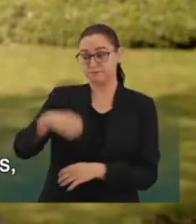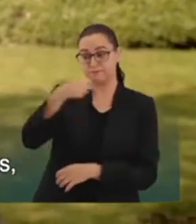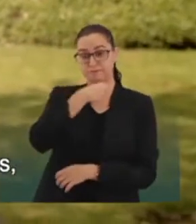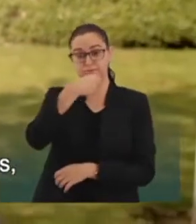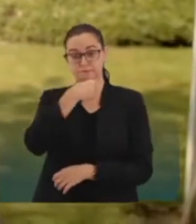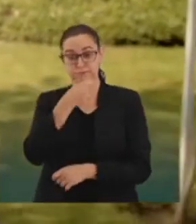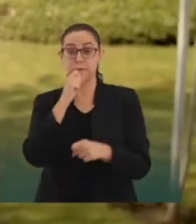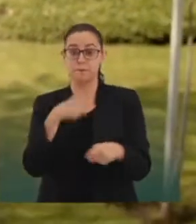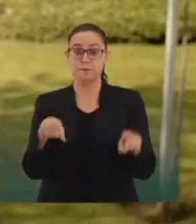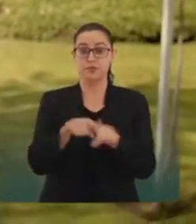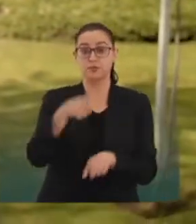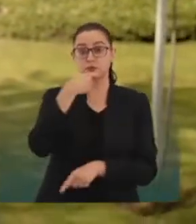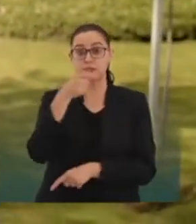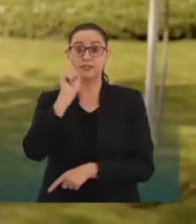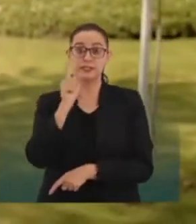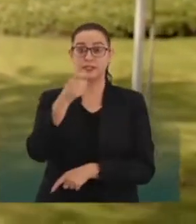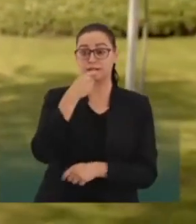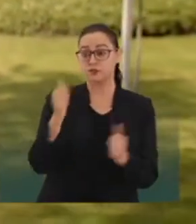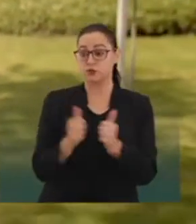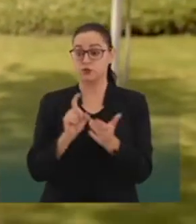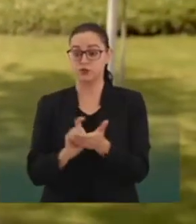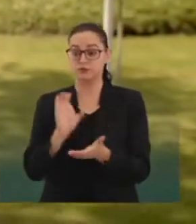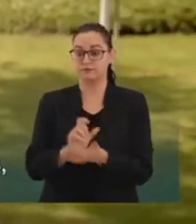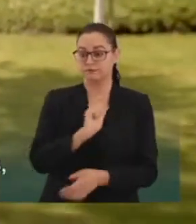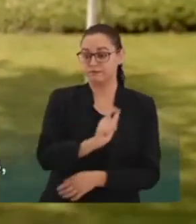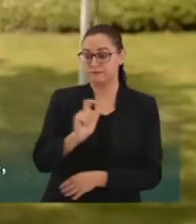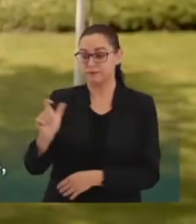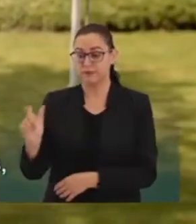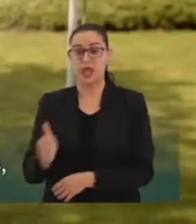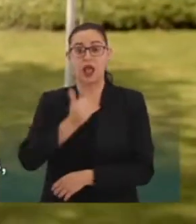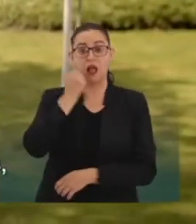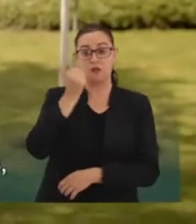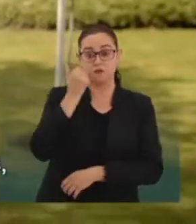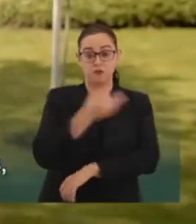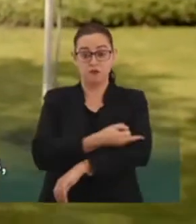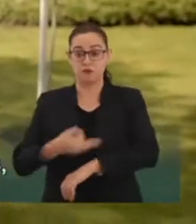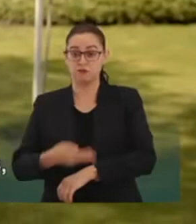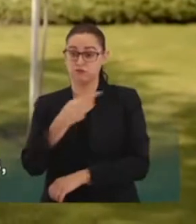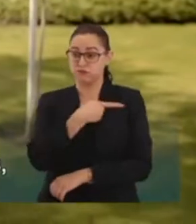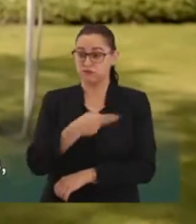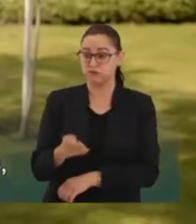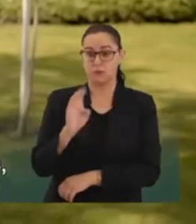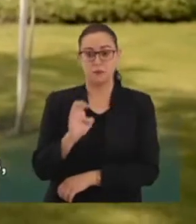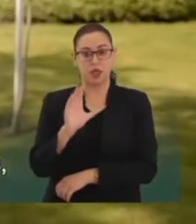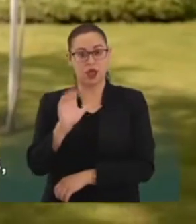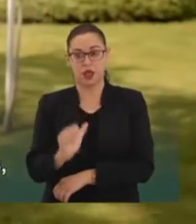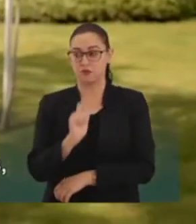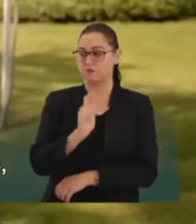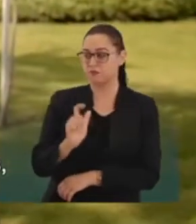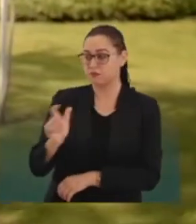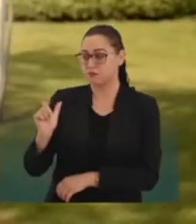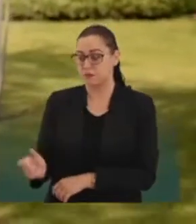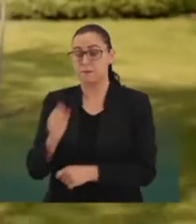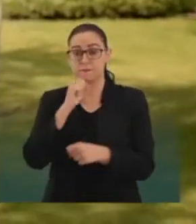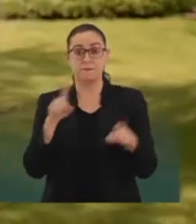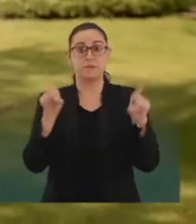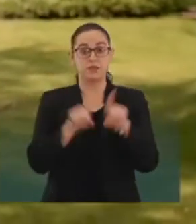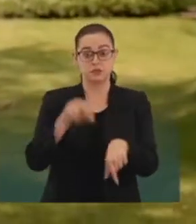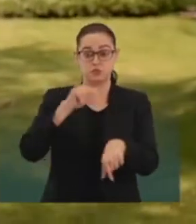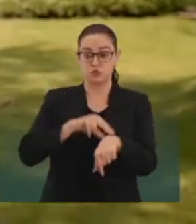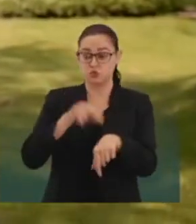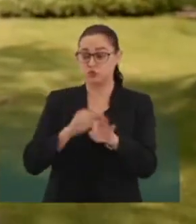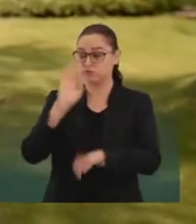mayores, a niñas y niños con discapacidad, las becas para estudiantes de familias pobres, la atención